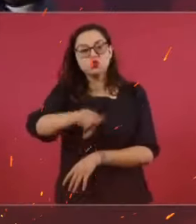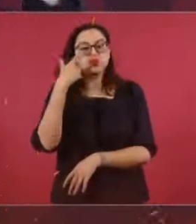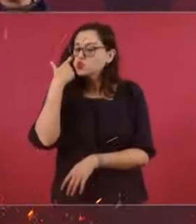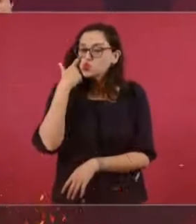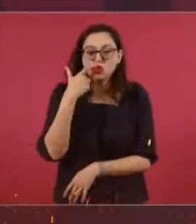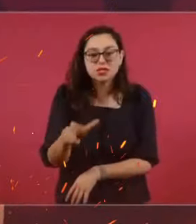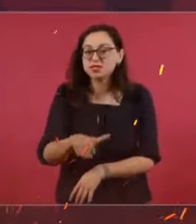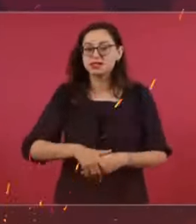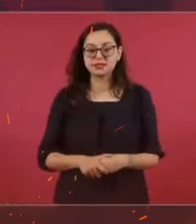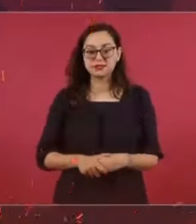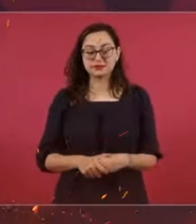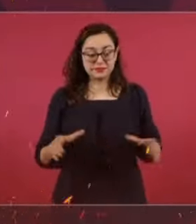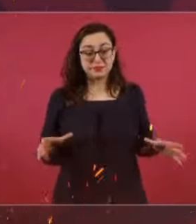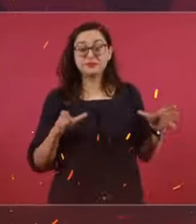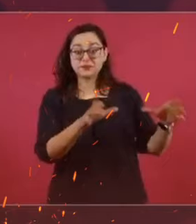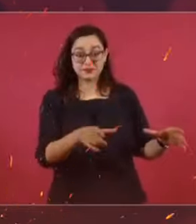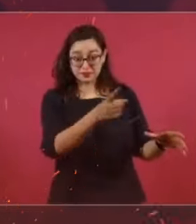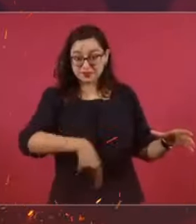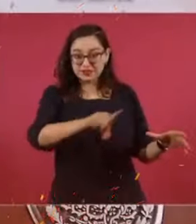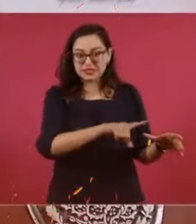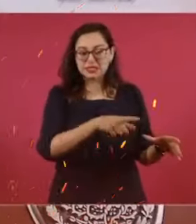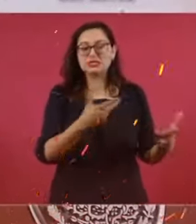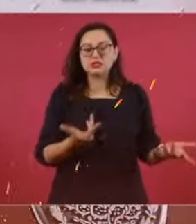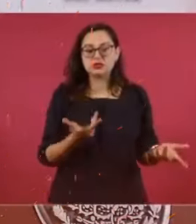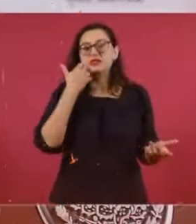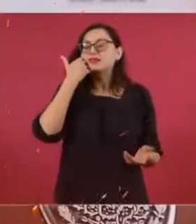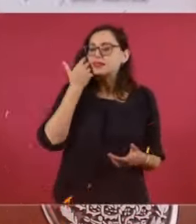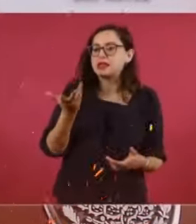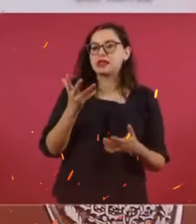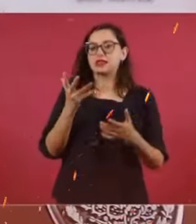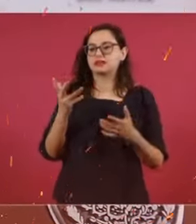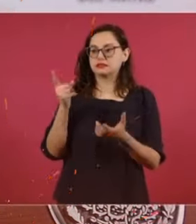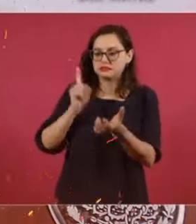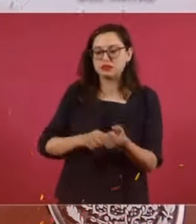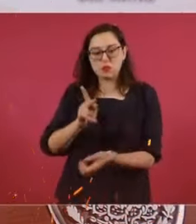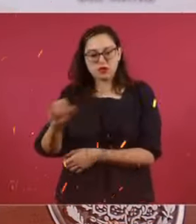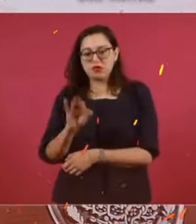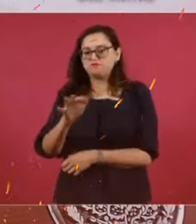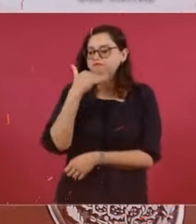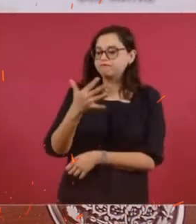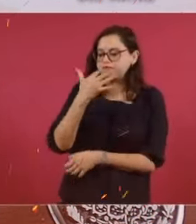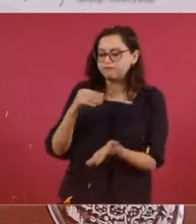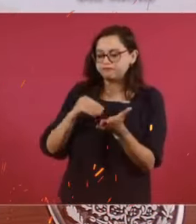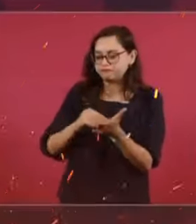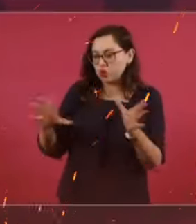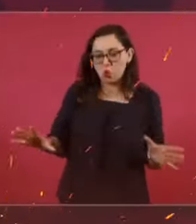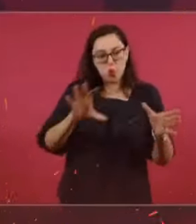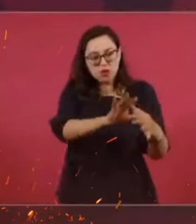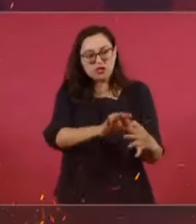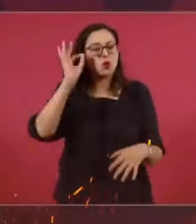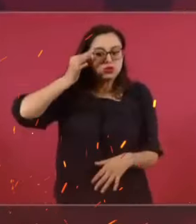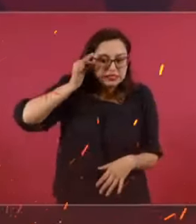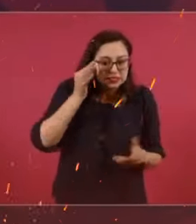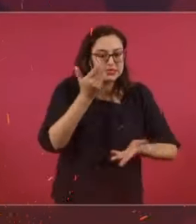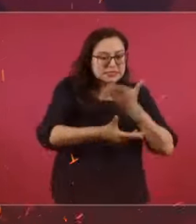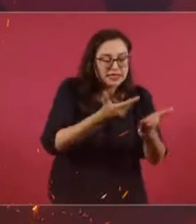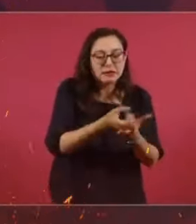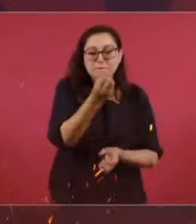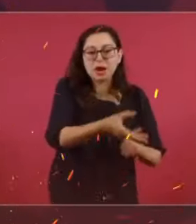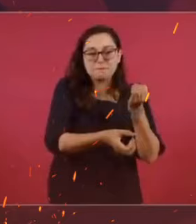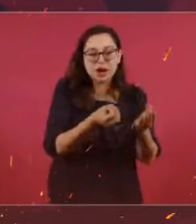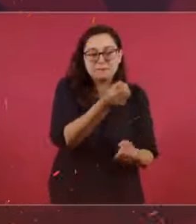seguir manteniendo un Poder Judicial corrupto al servicio de una minoría,